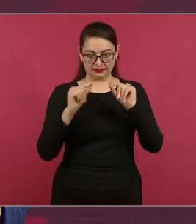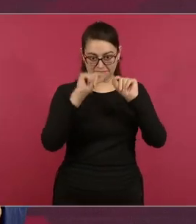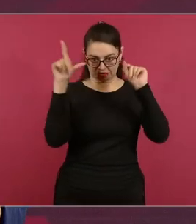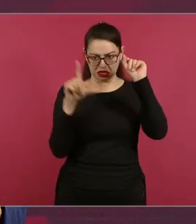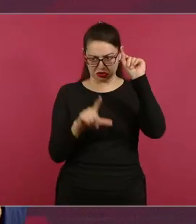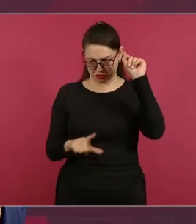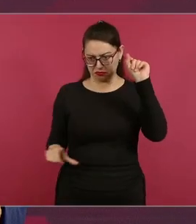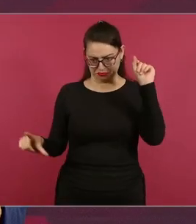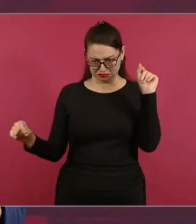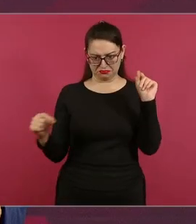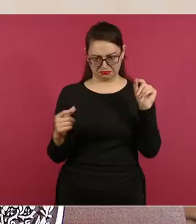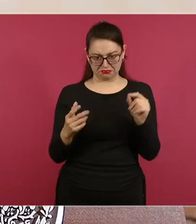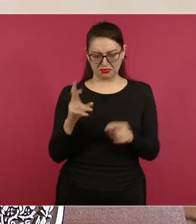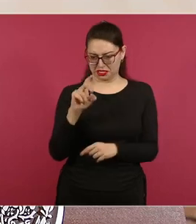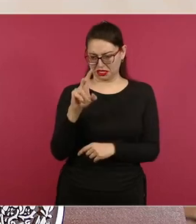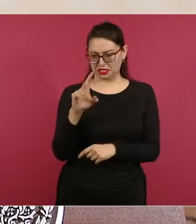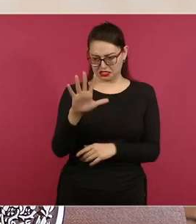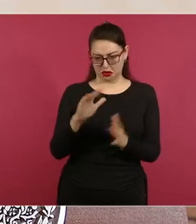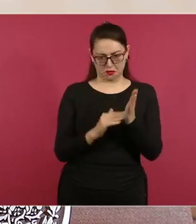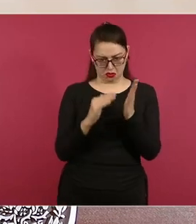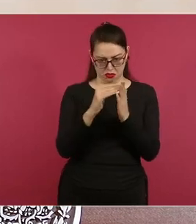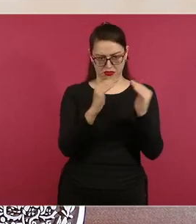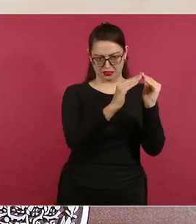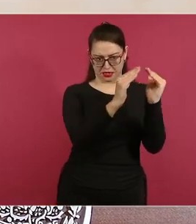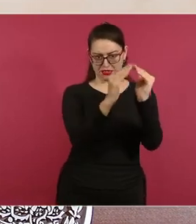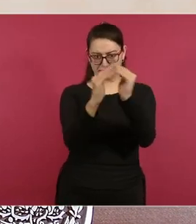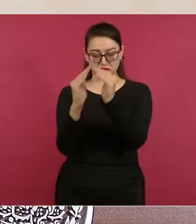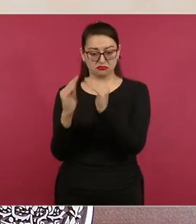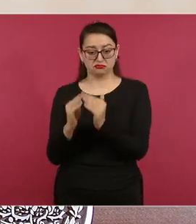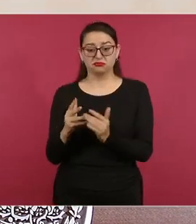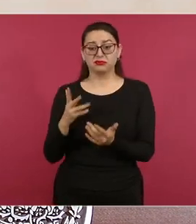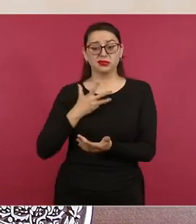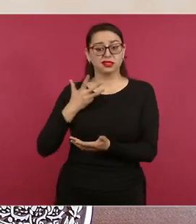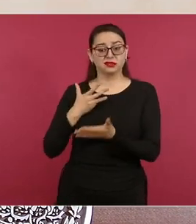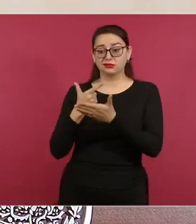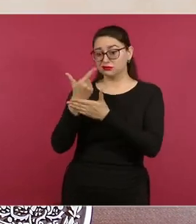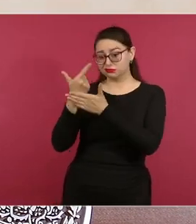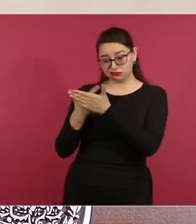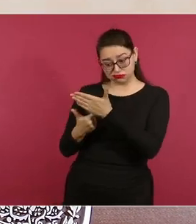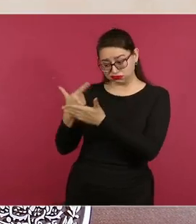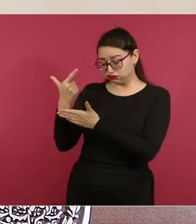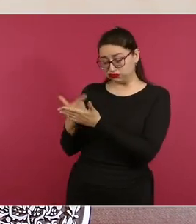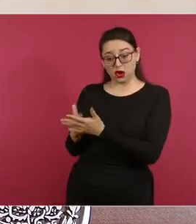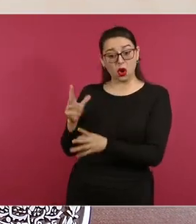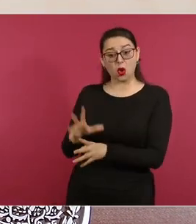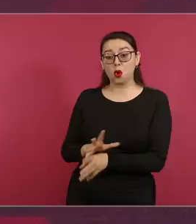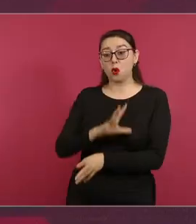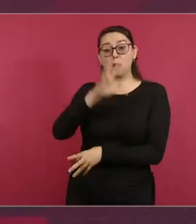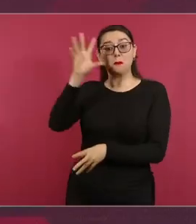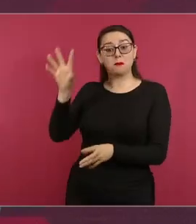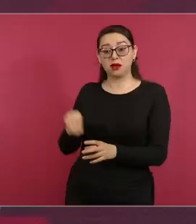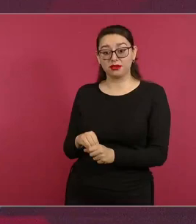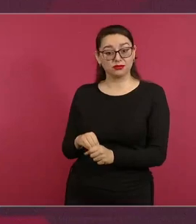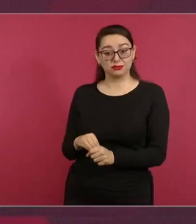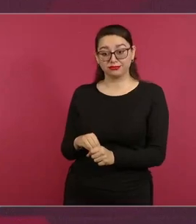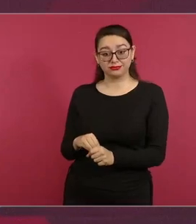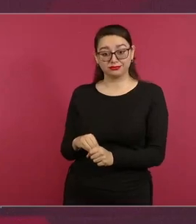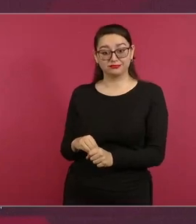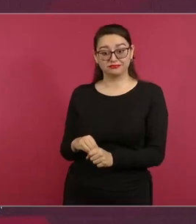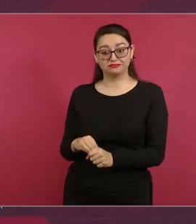y estamos entregando apoyos